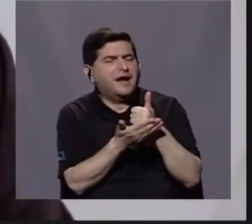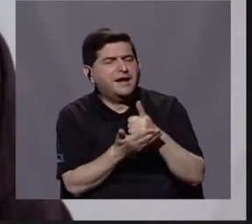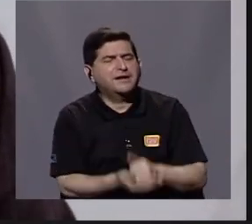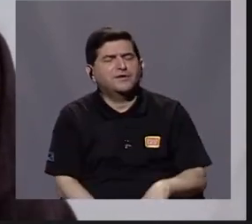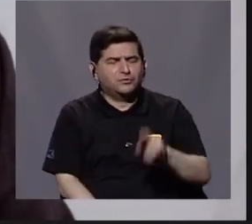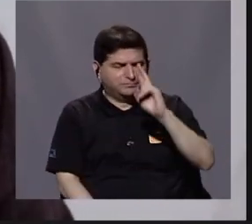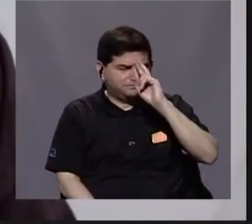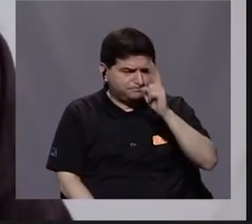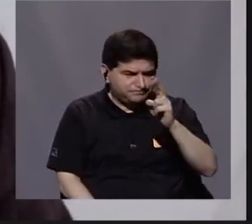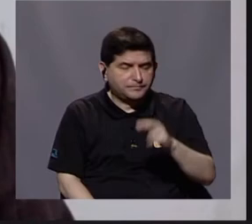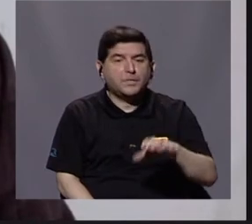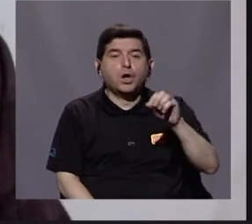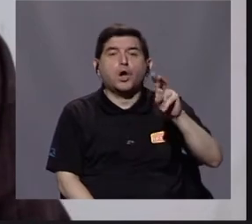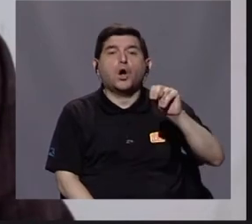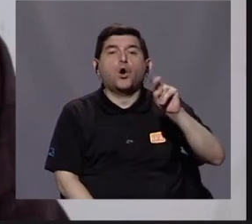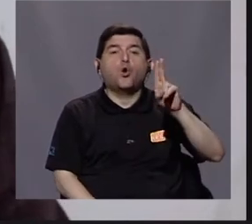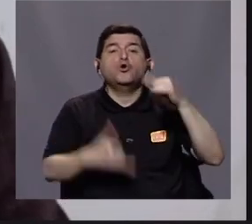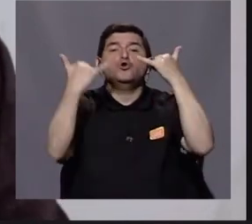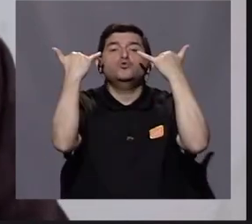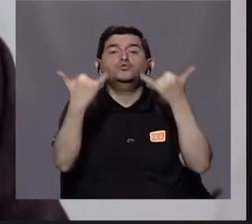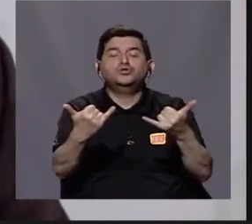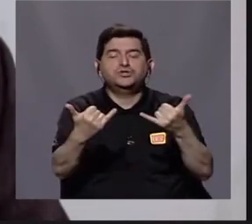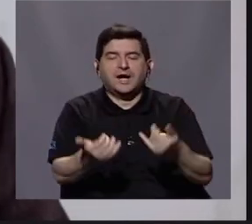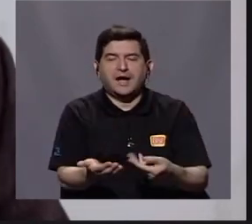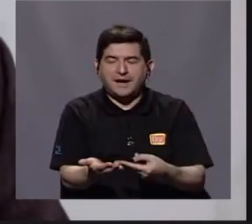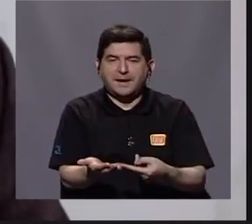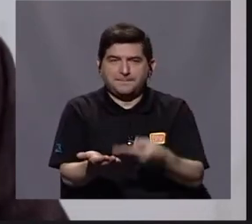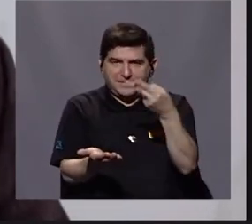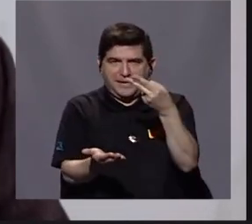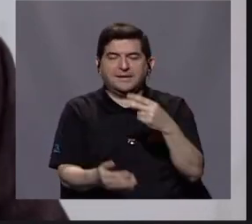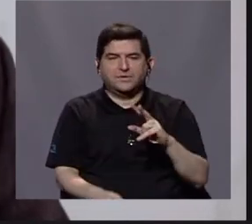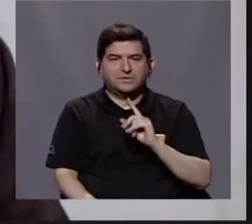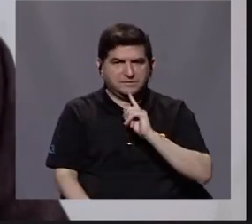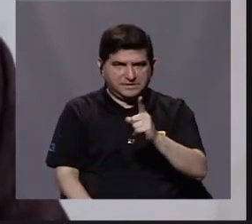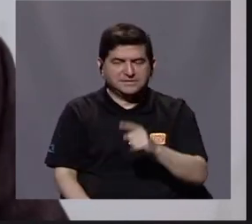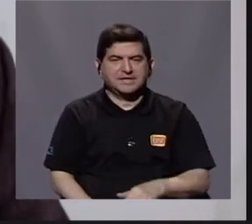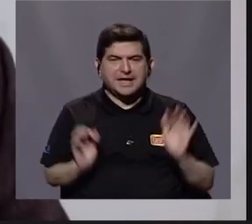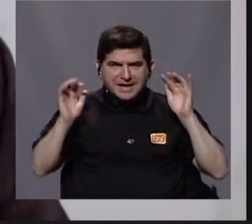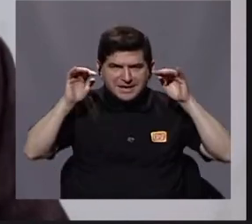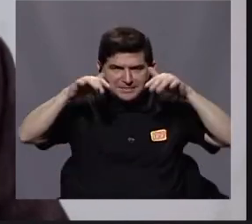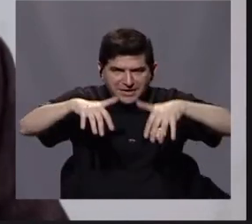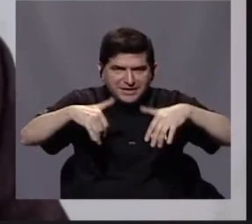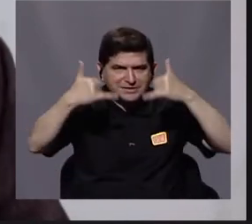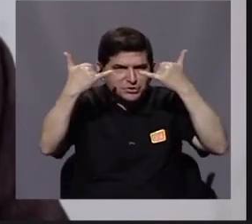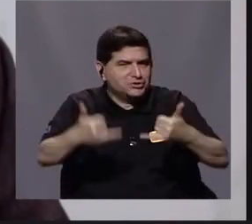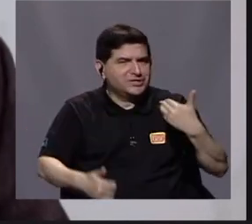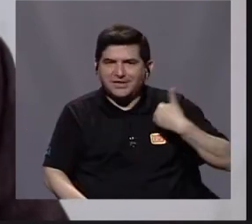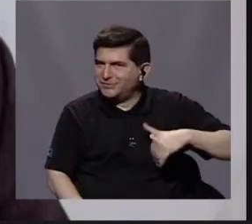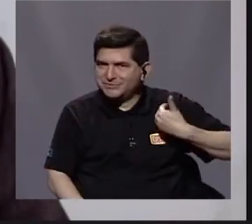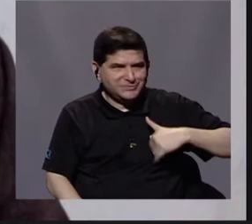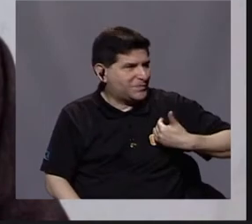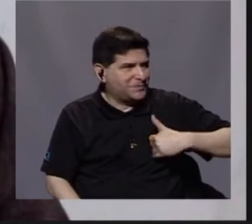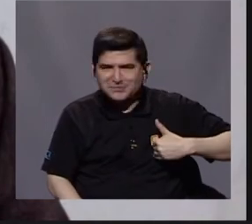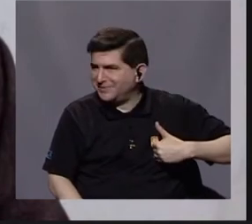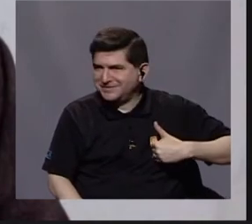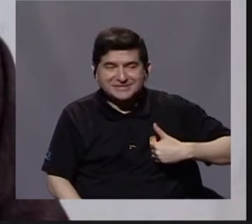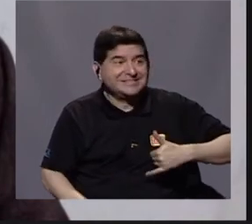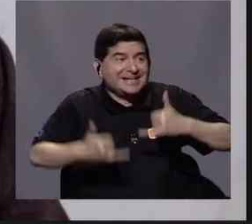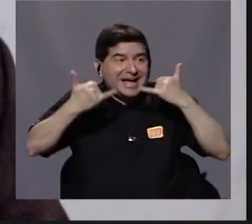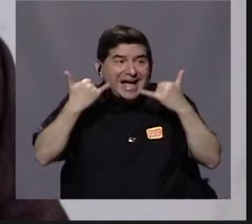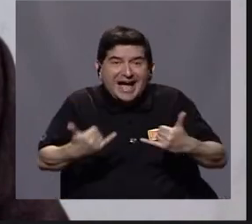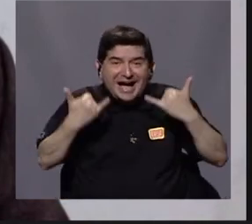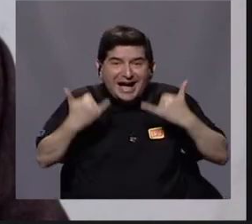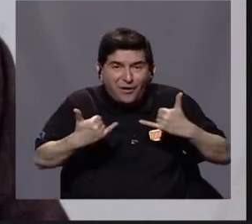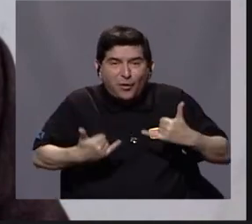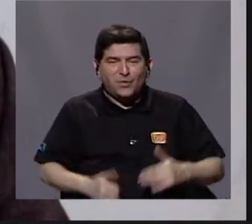reconocer, y Naciones Unidas ya lo asume como válido, es que la migración ya no es masculina. Actualmente la